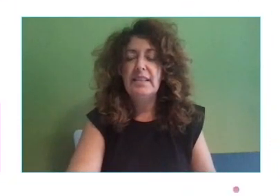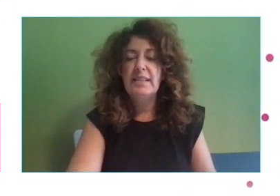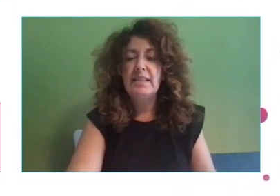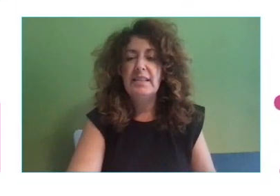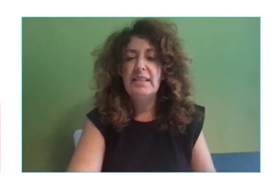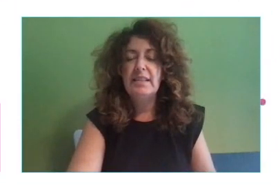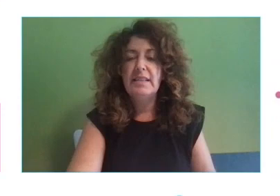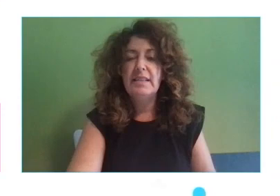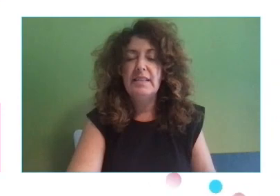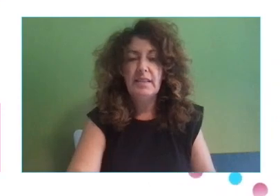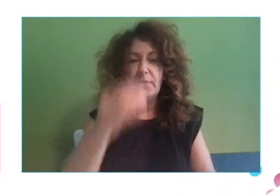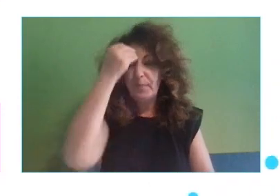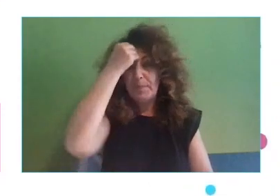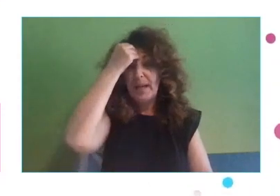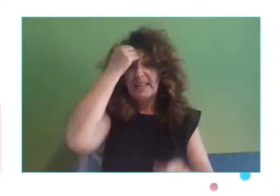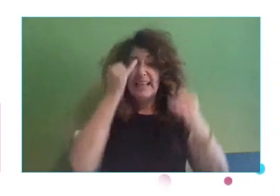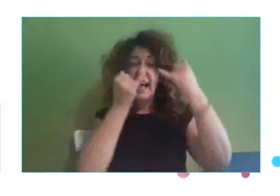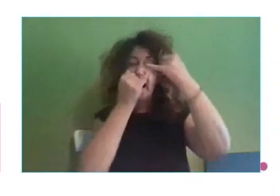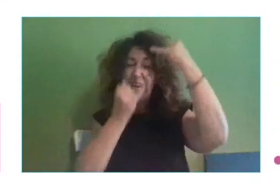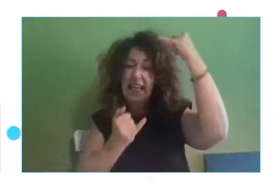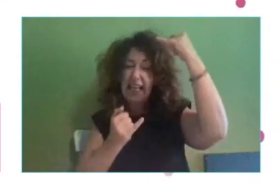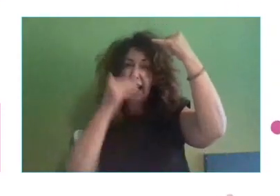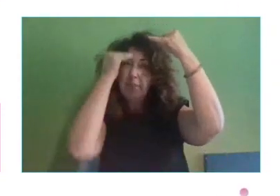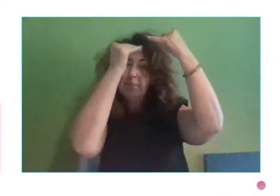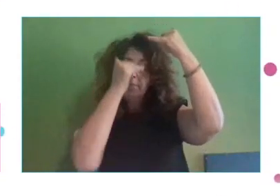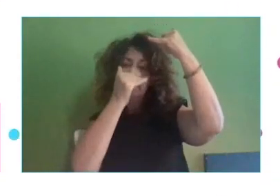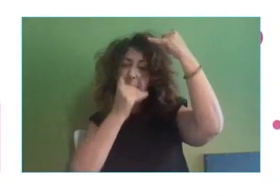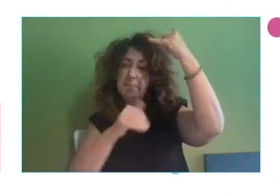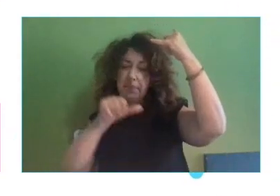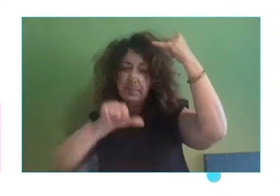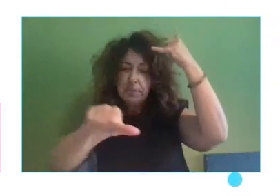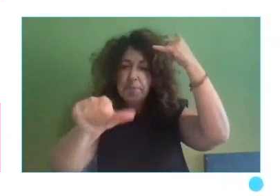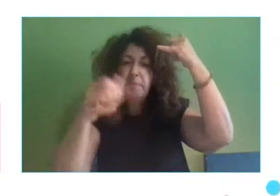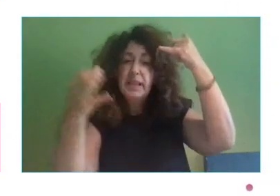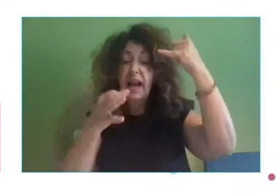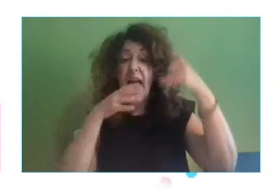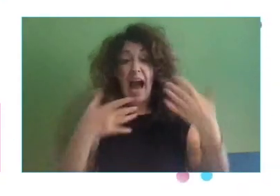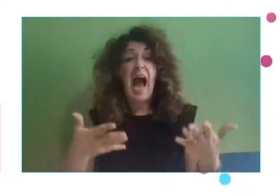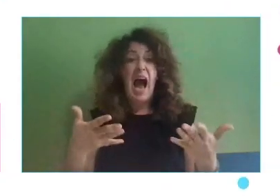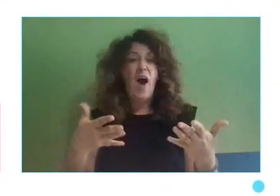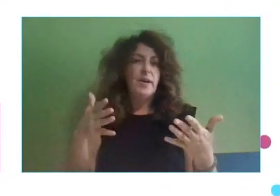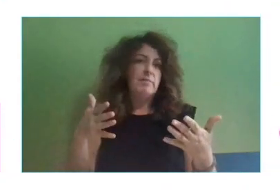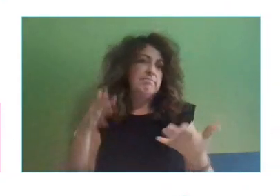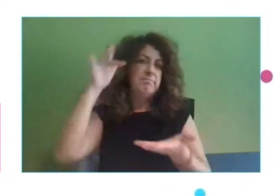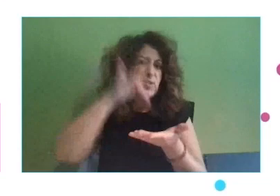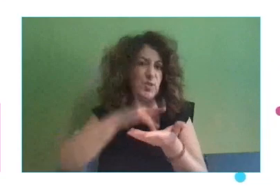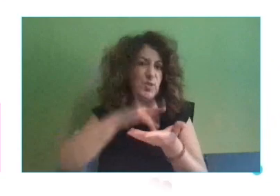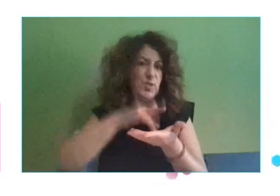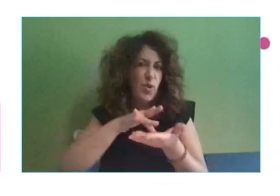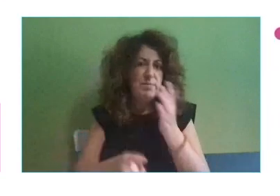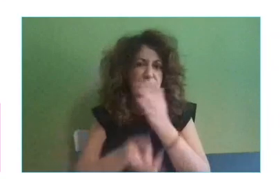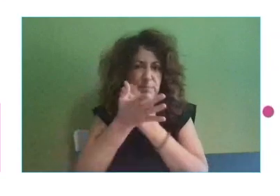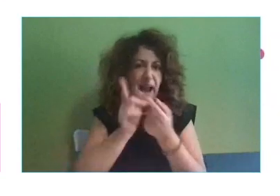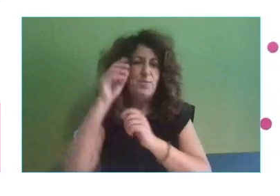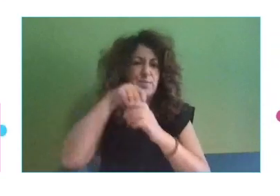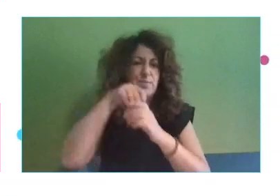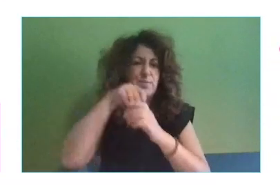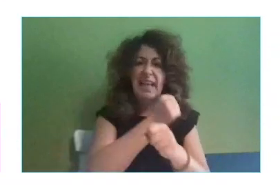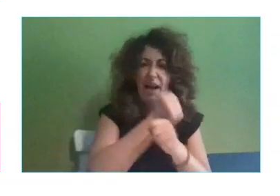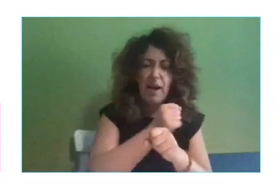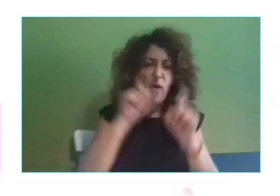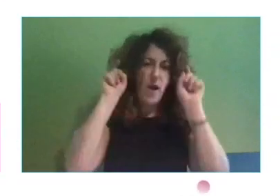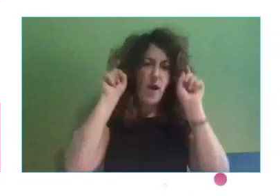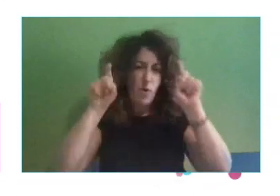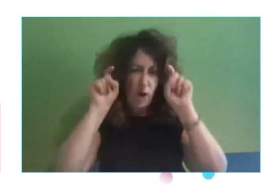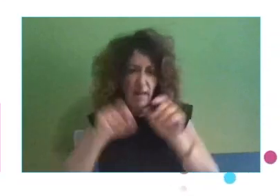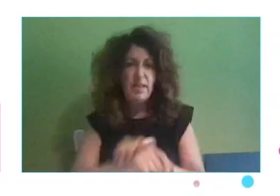ser a partir de ahora. Algunos cambios que están sucediendo en la realidad del trabajo y la educación en esta era.